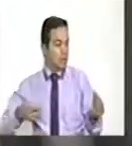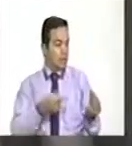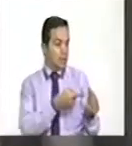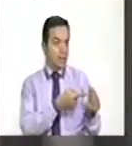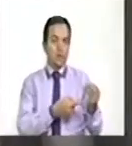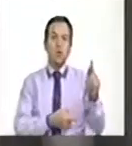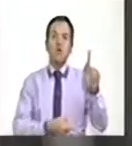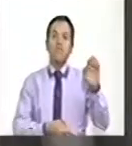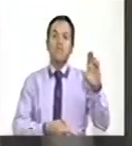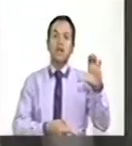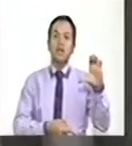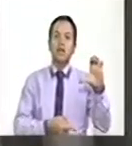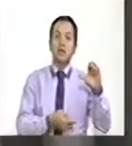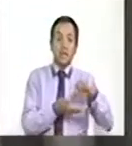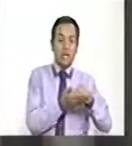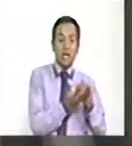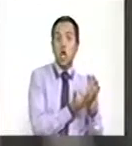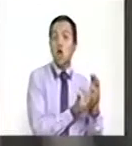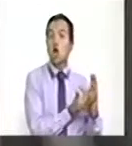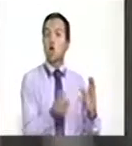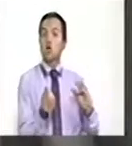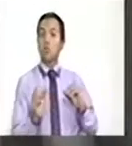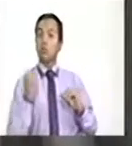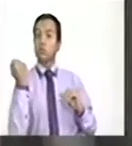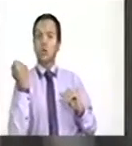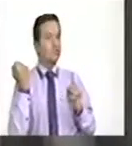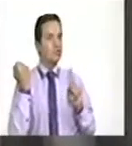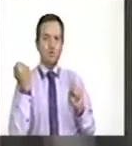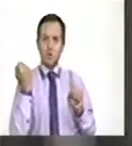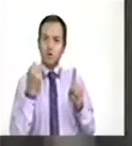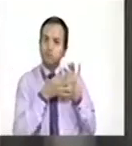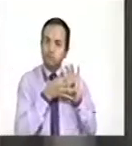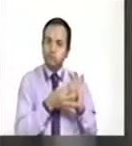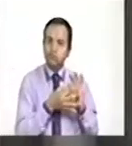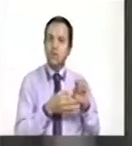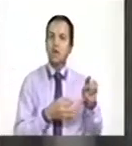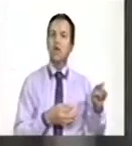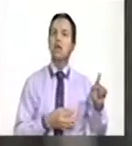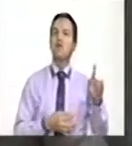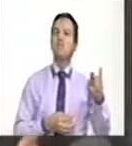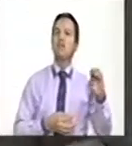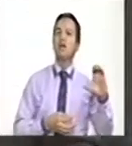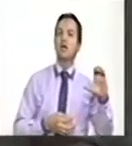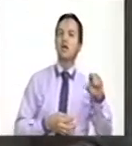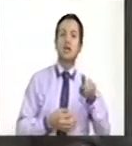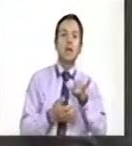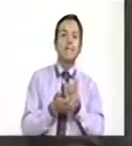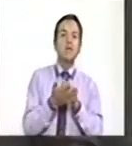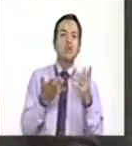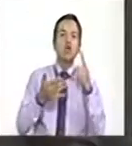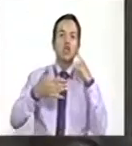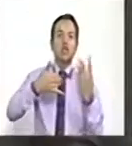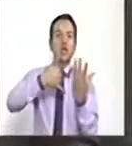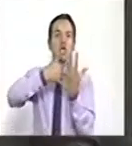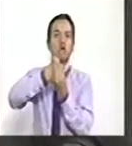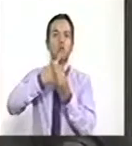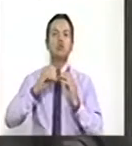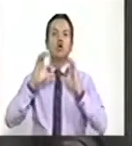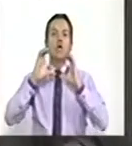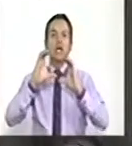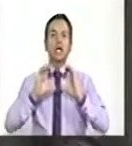disidencias, vienen haciendo en los departamentos del Caquetá y del Huila.